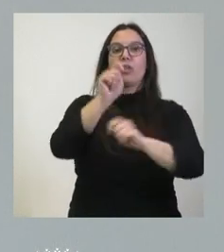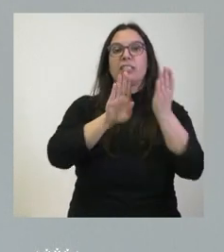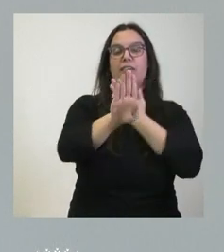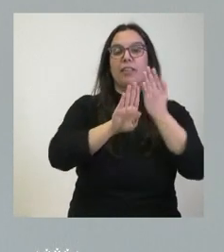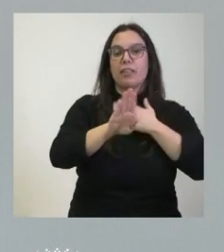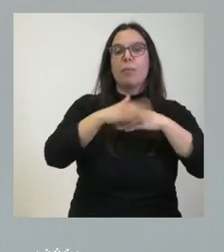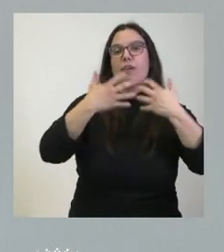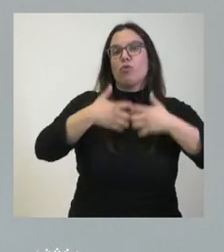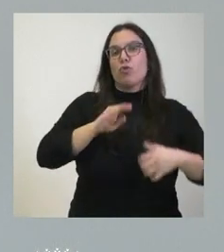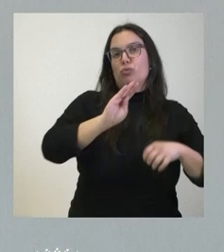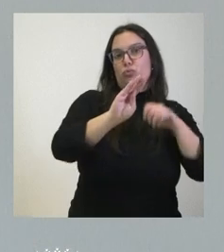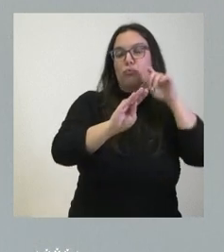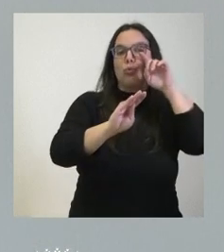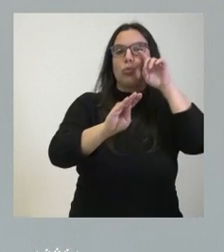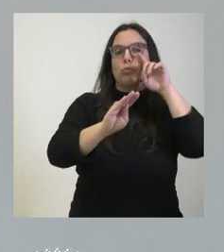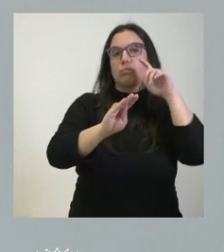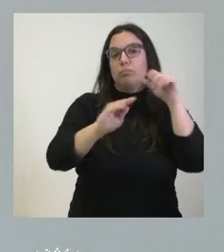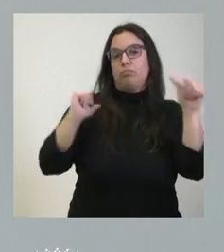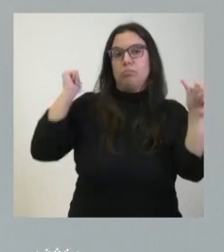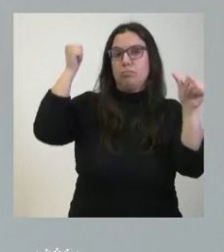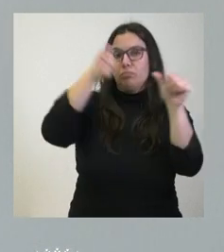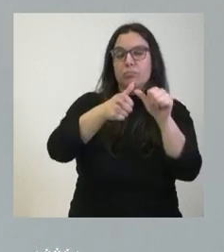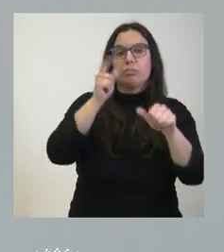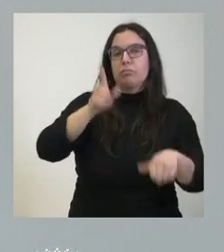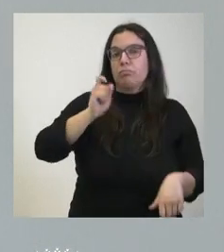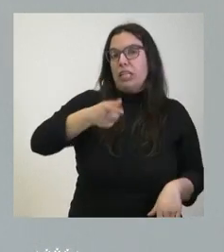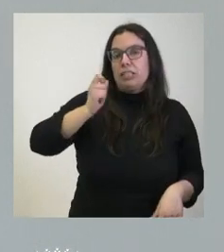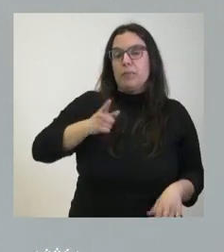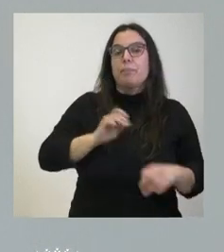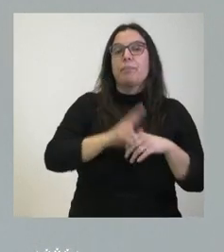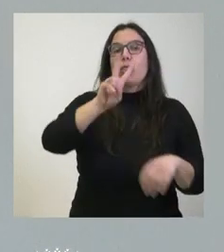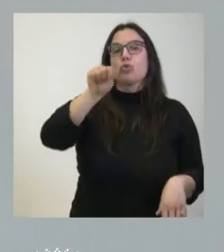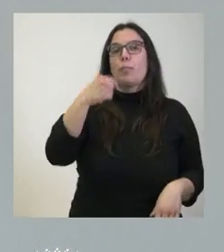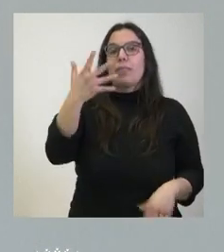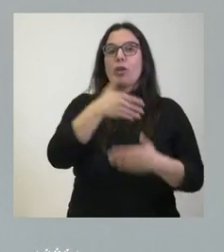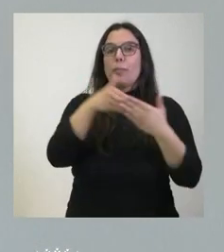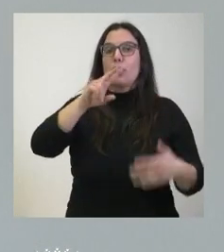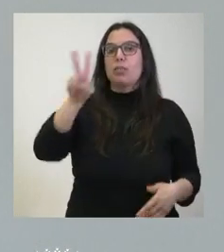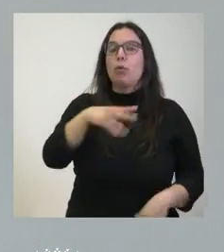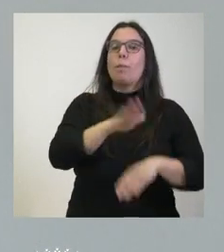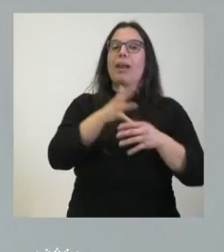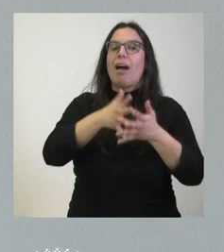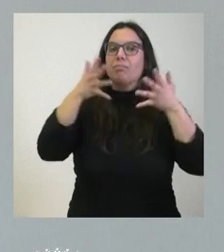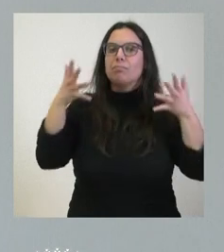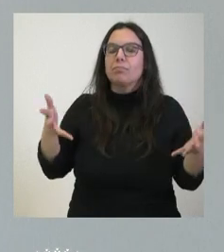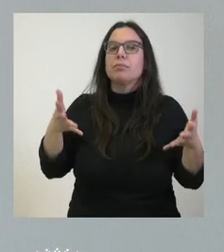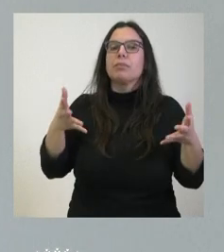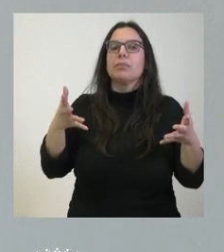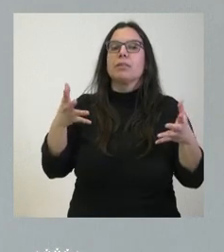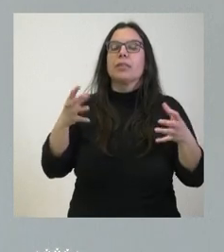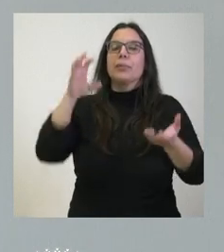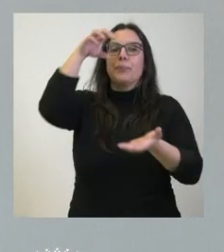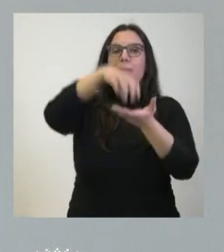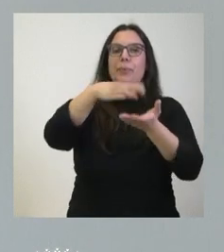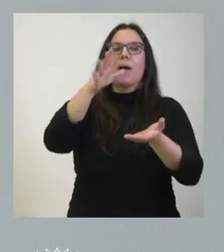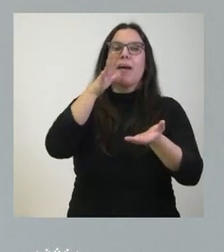funciones las que vienen desarrollando con carácter habitual 2,5 millones de euros para ampliar la estación de aguas residuales